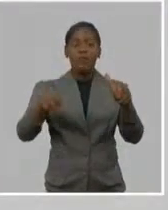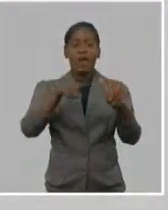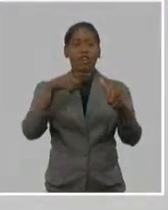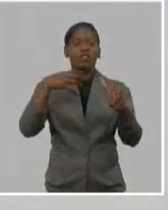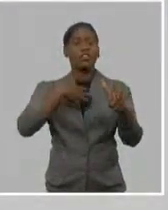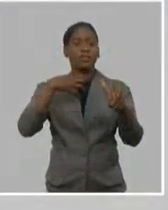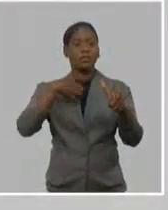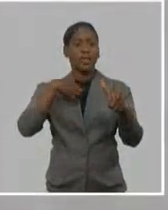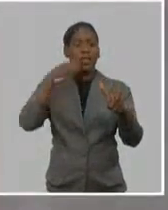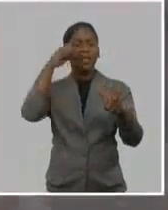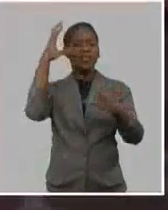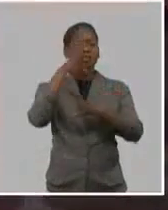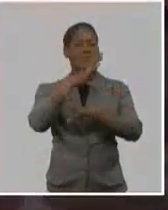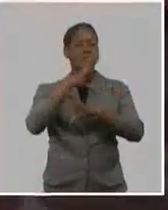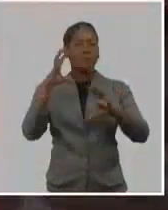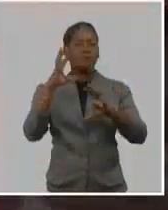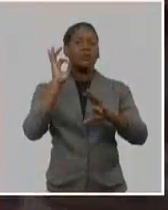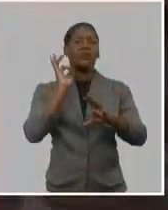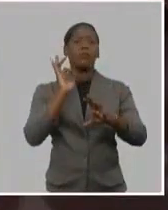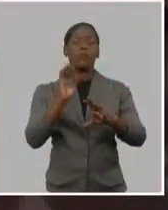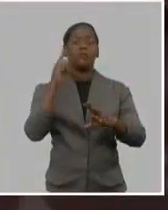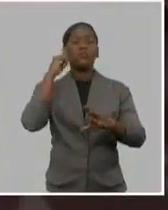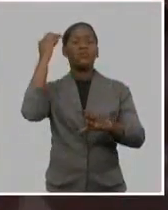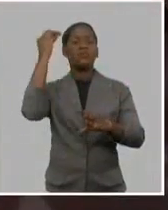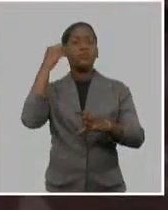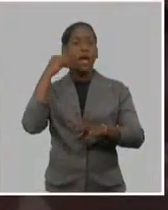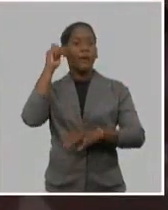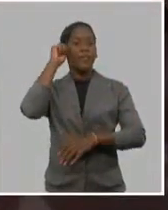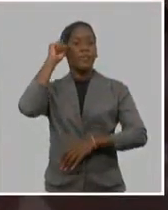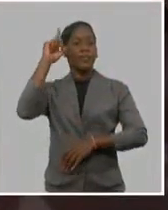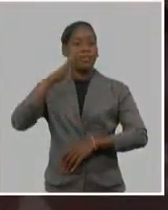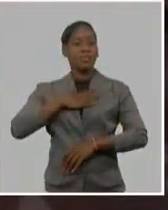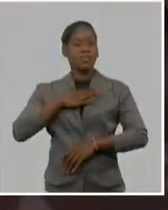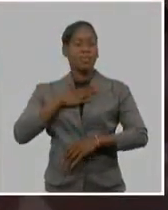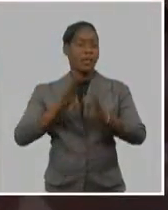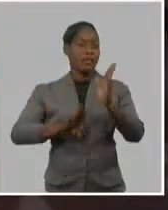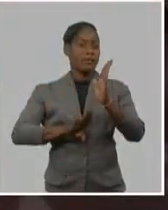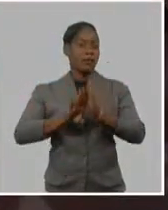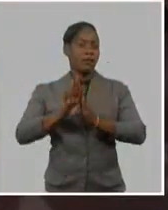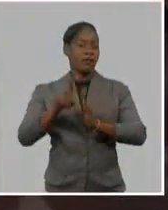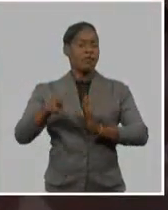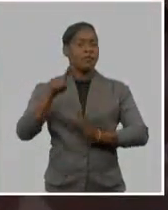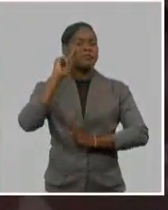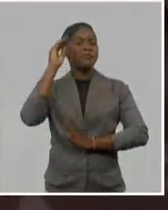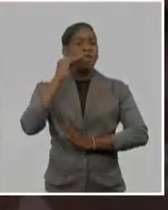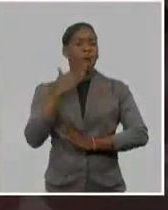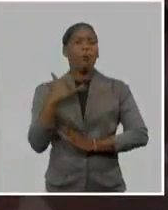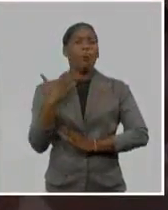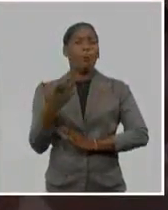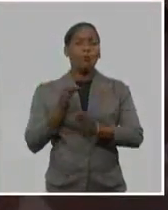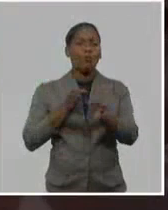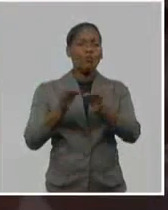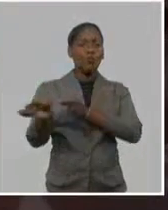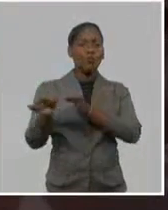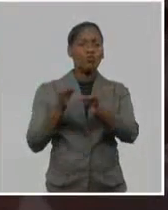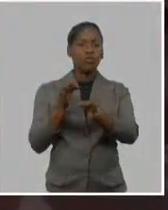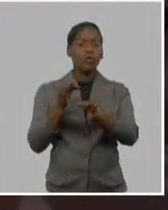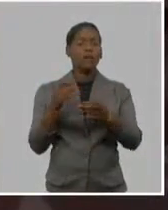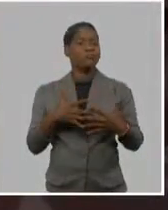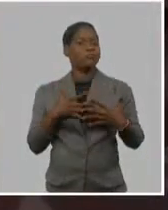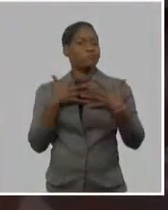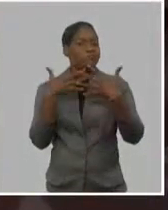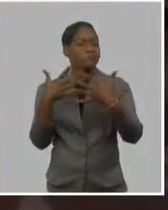durante toda nuestra historia y más recientemente. Hay conocimiento para hacer florecer y fructificar